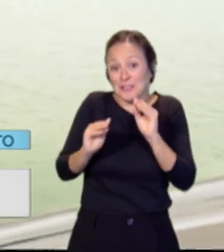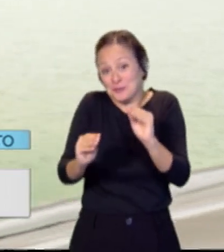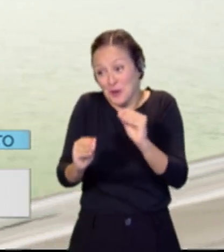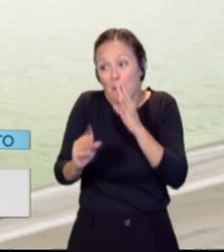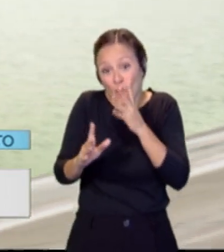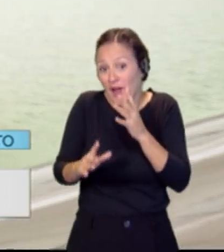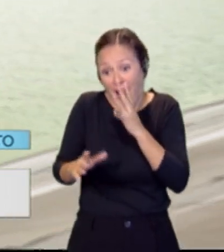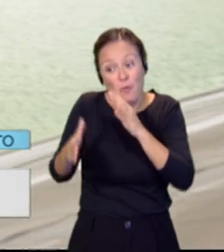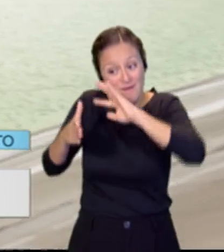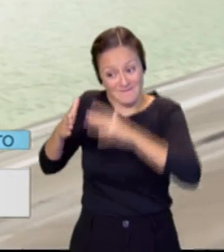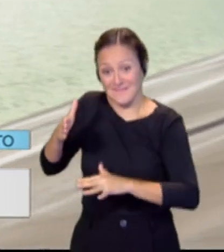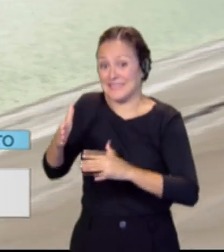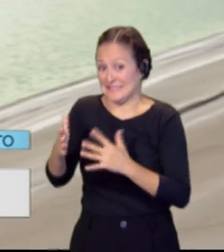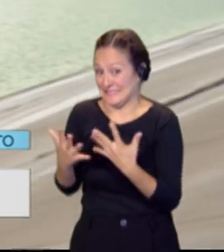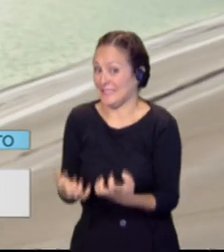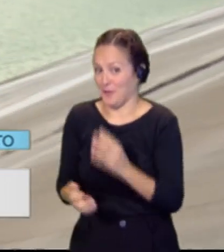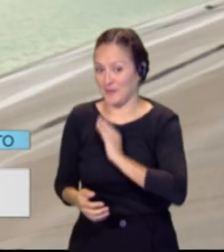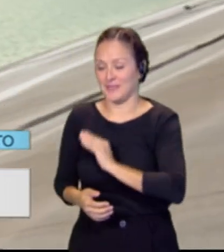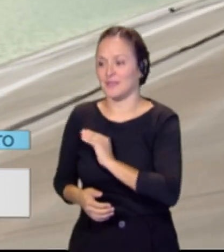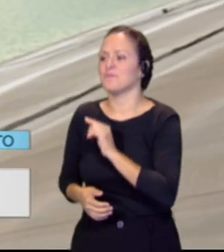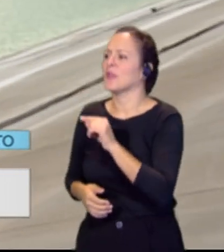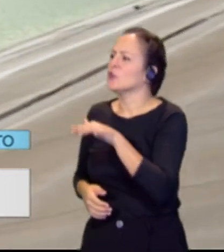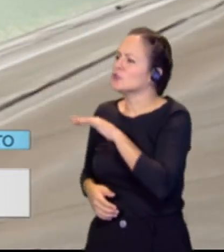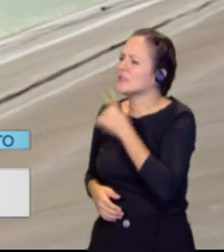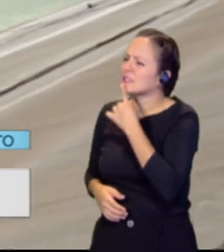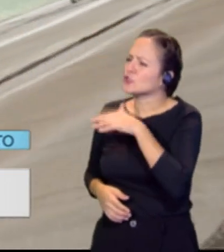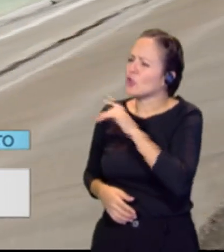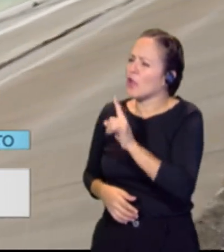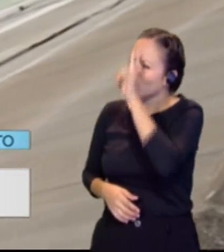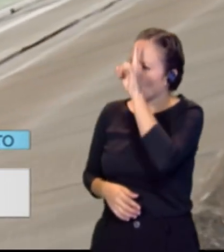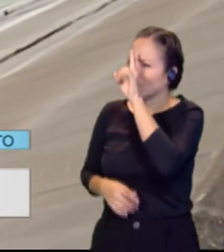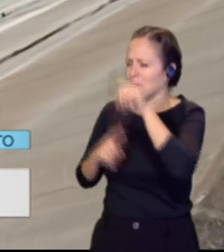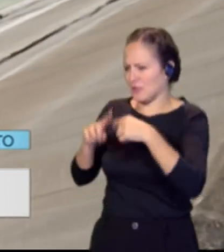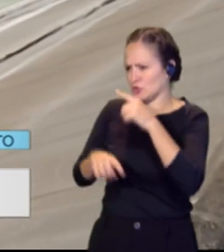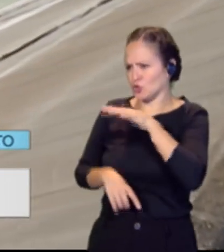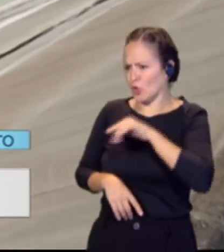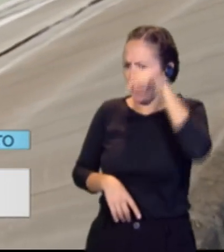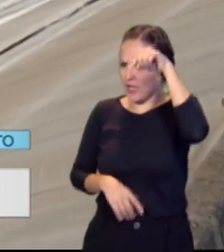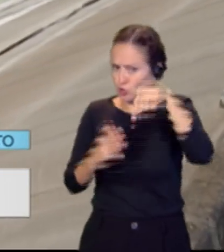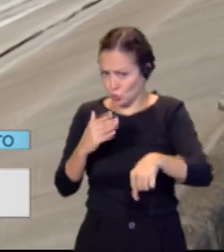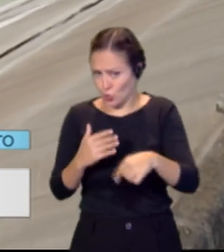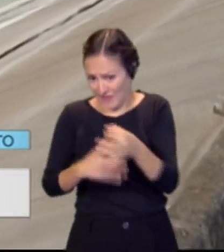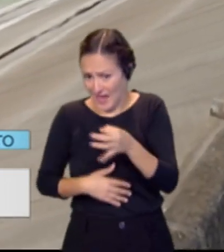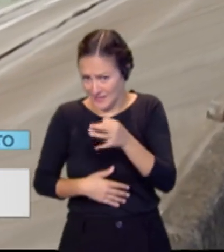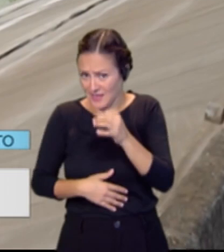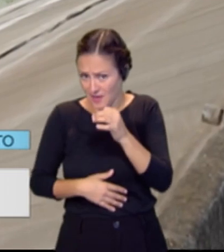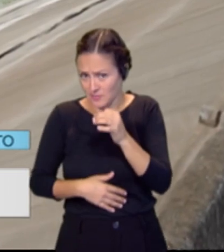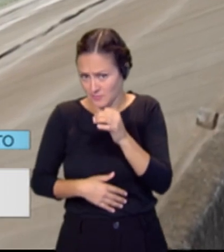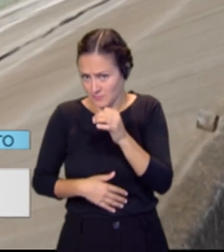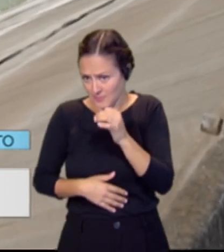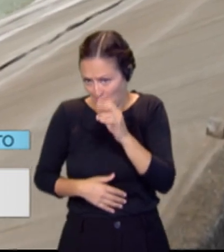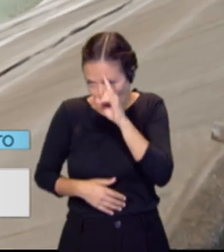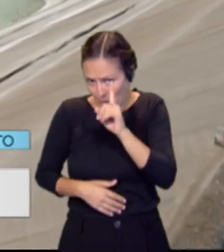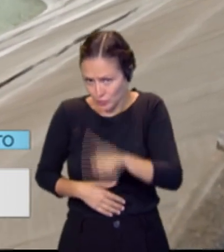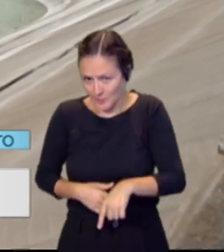de que esos niveles son diferentes, ¿no?, entre la zona norte de la isla y también la zona sur, pero la zona sur también preocupa bastante. Sí, correcto. Mira, de forma general,